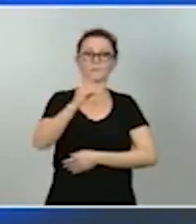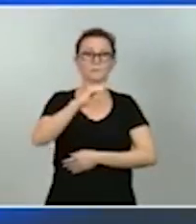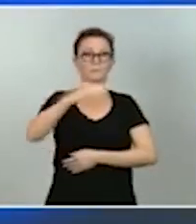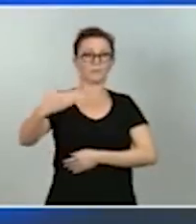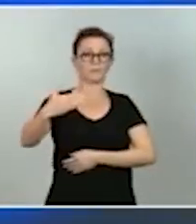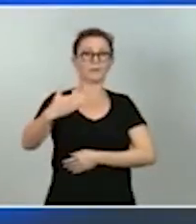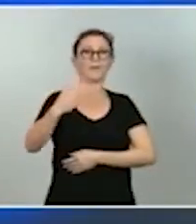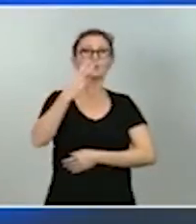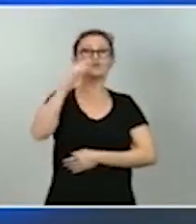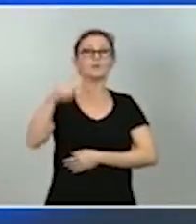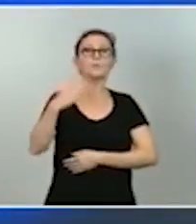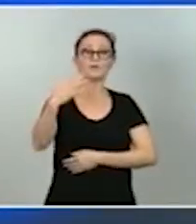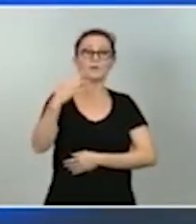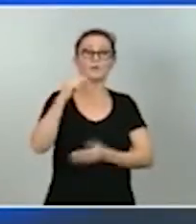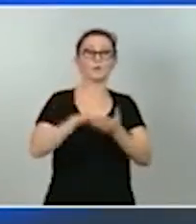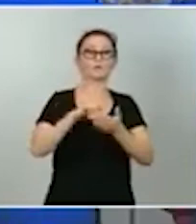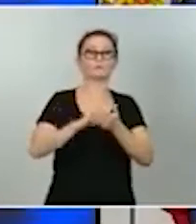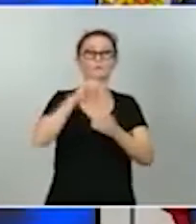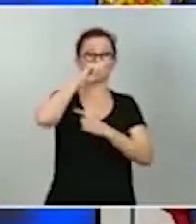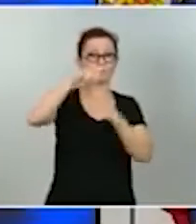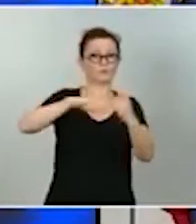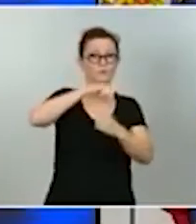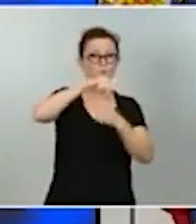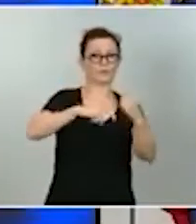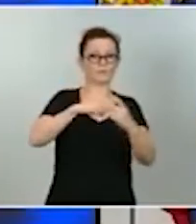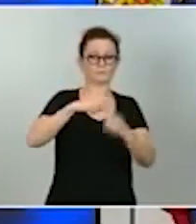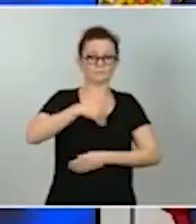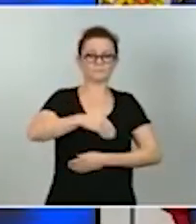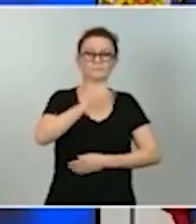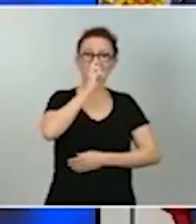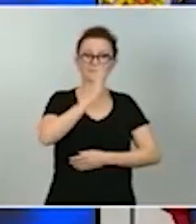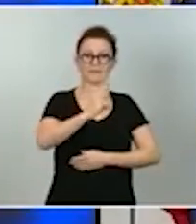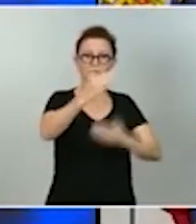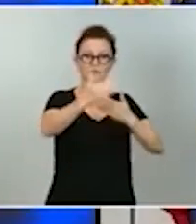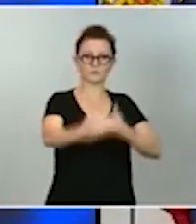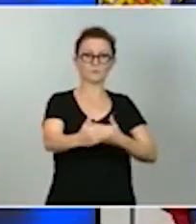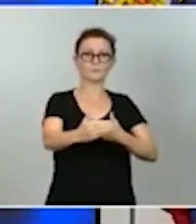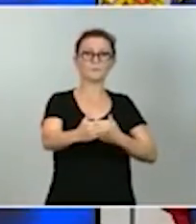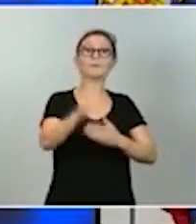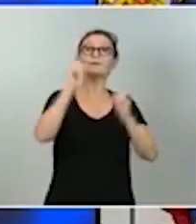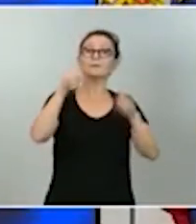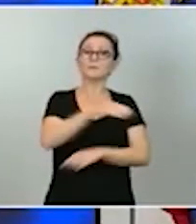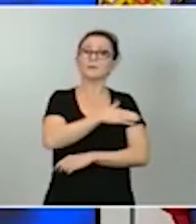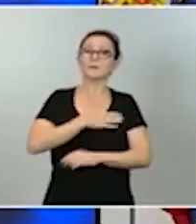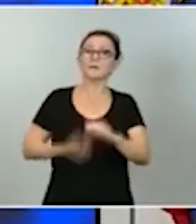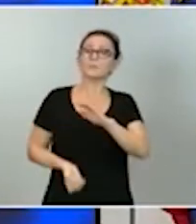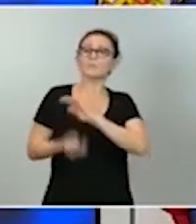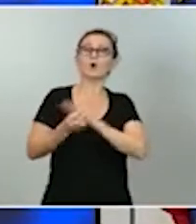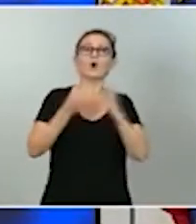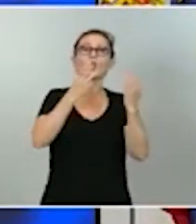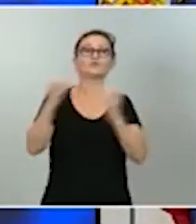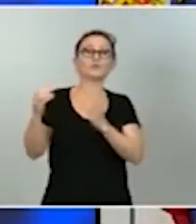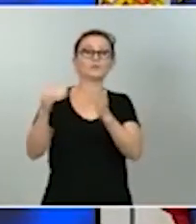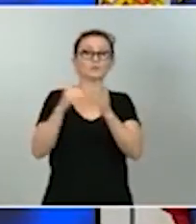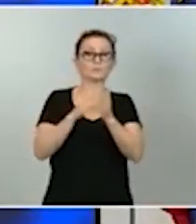,5 puntos anuales en los próximos tres años y queremos crear más de 800.000 nuevos puestos de trabajo en los